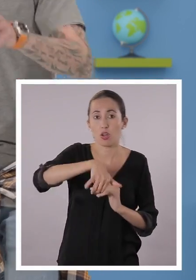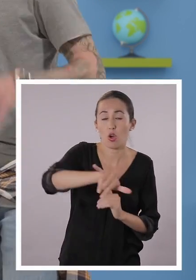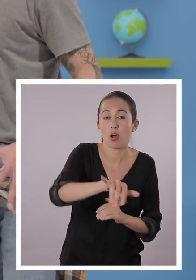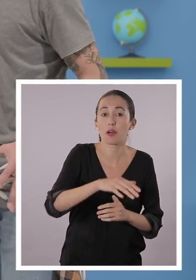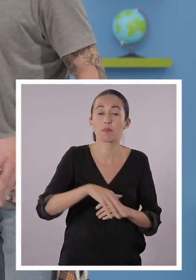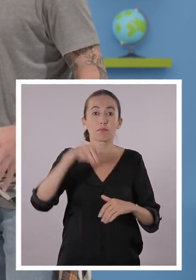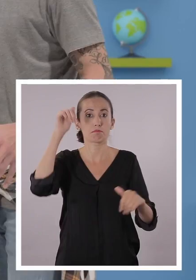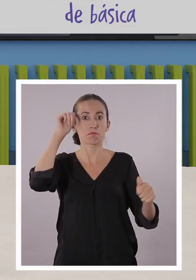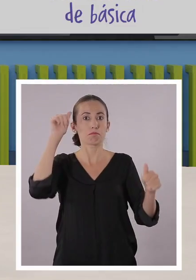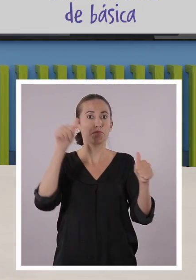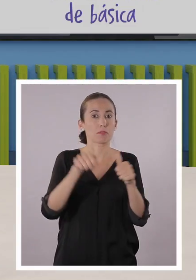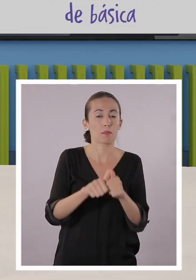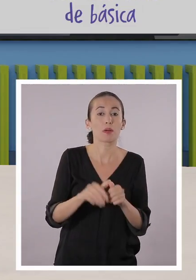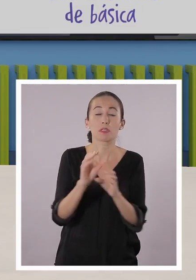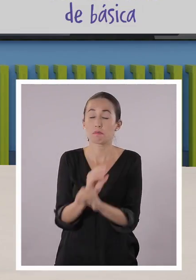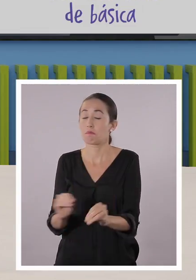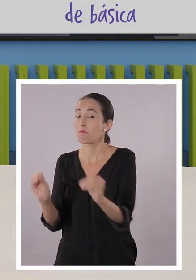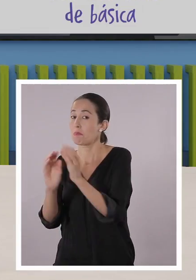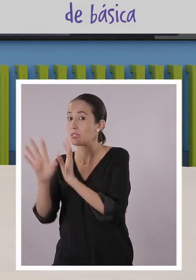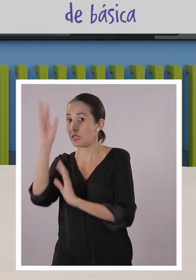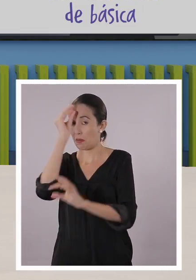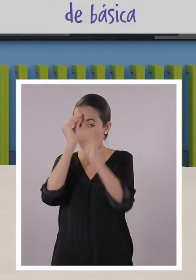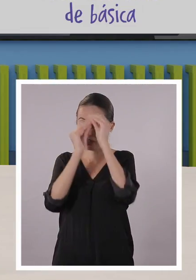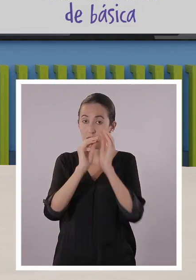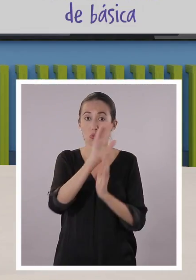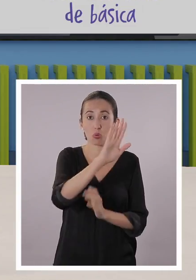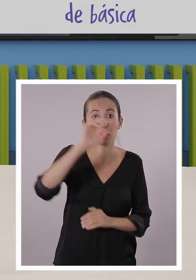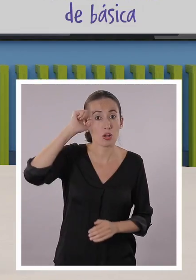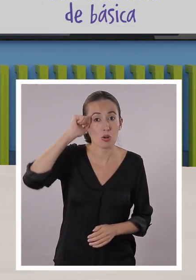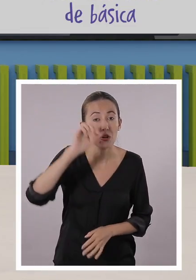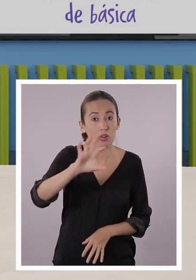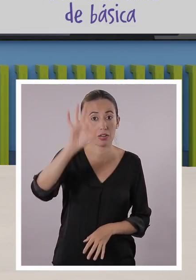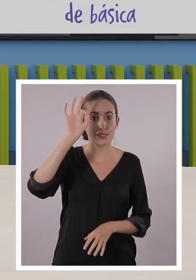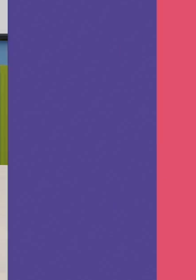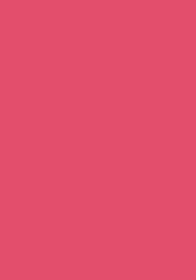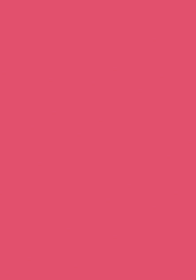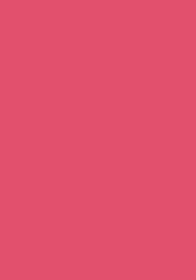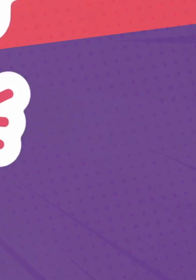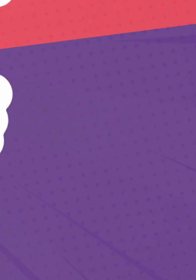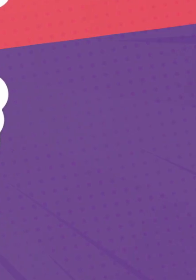memorizarlas. Recuerden, chicos y chicas, ustedes eligen el tema.